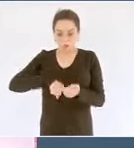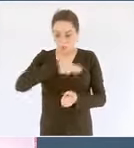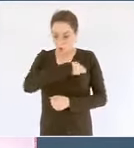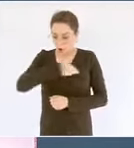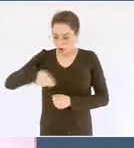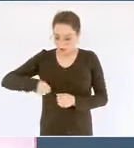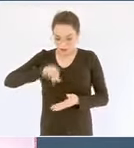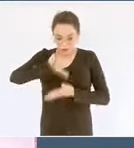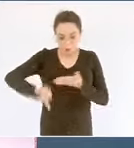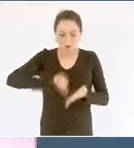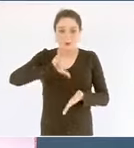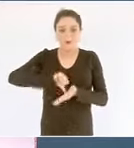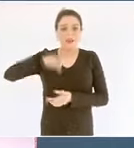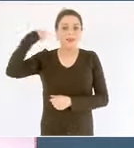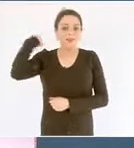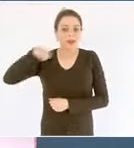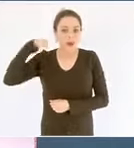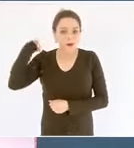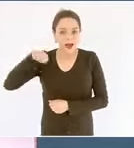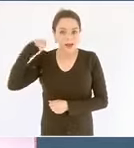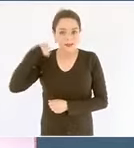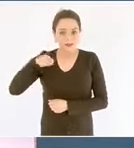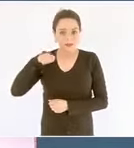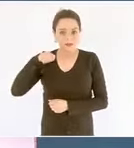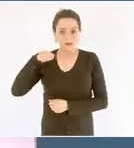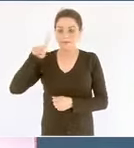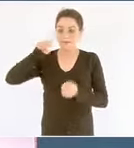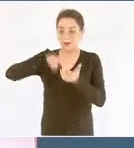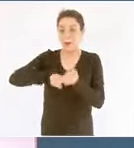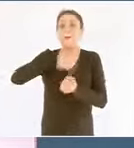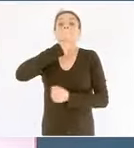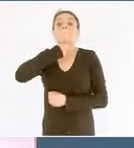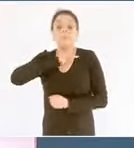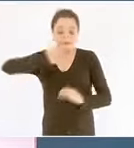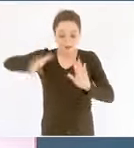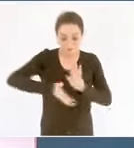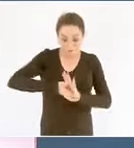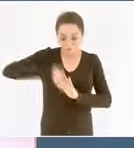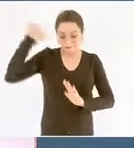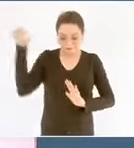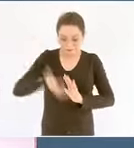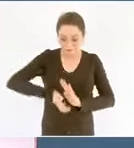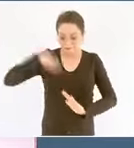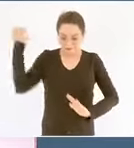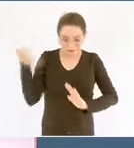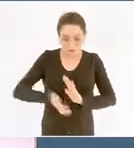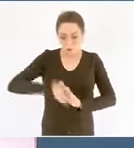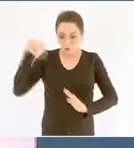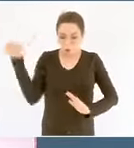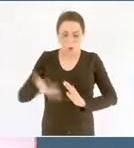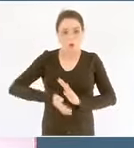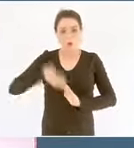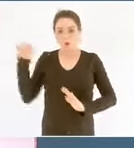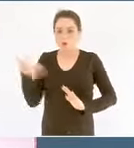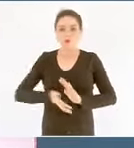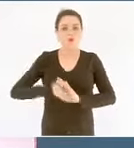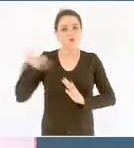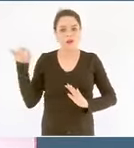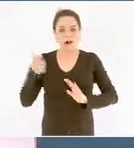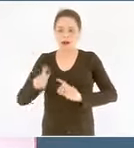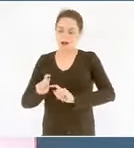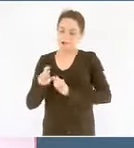la extracción de petróleo se destinará a la